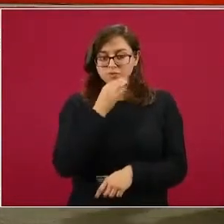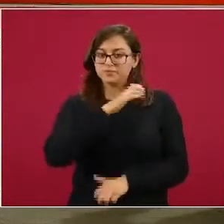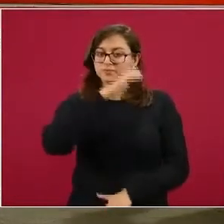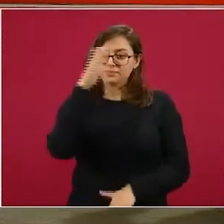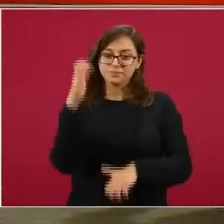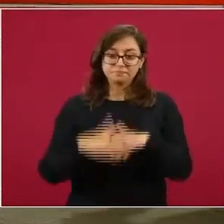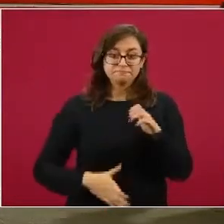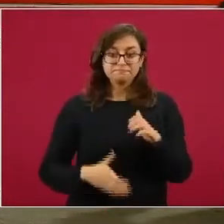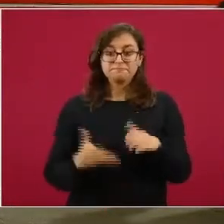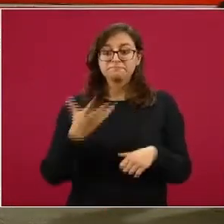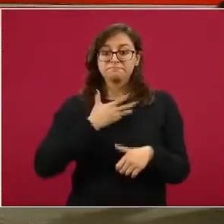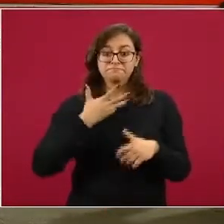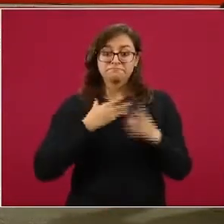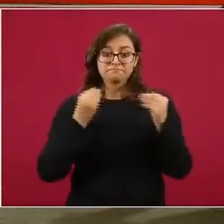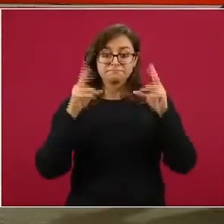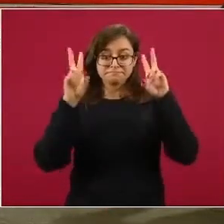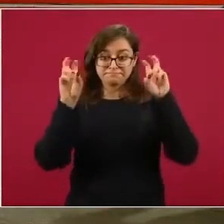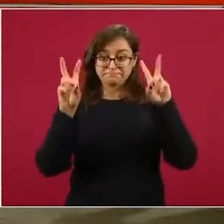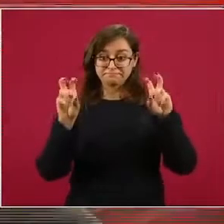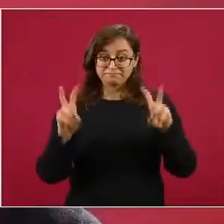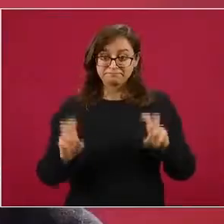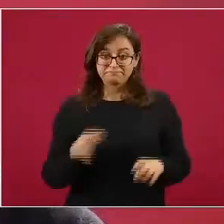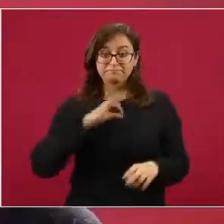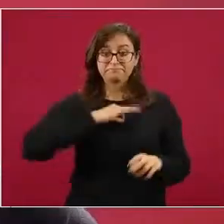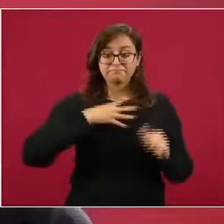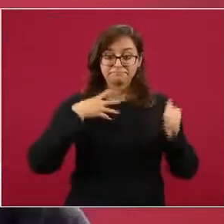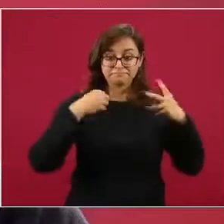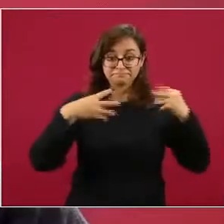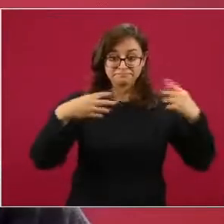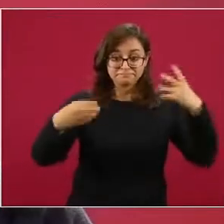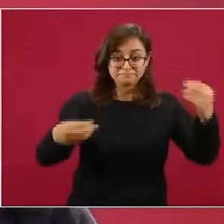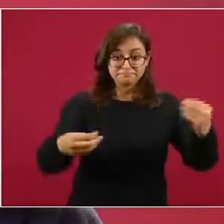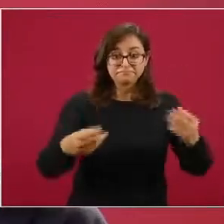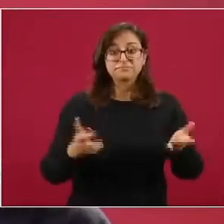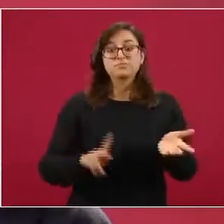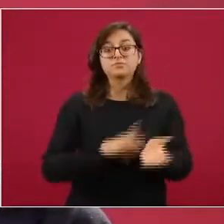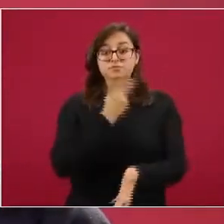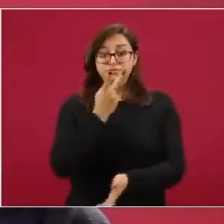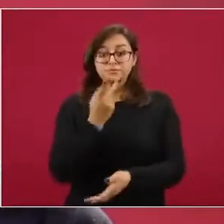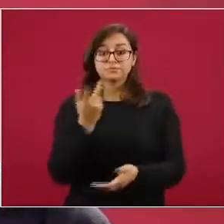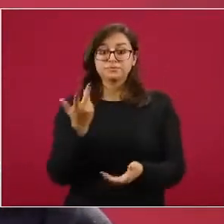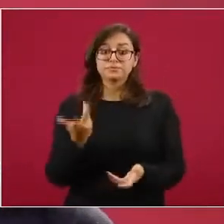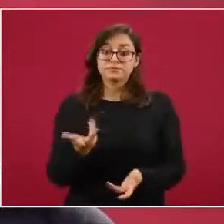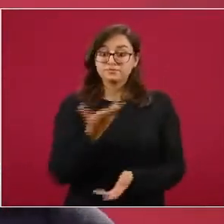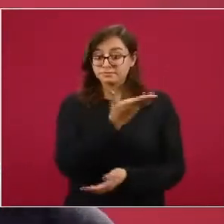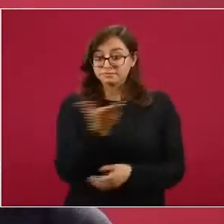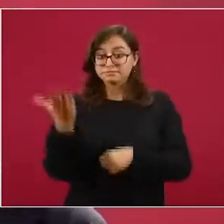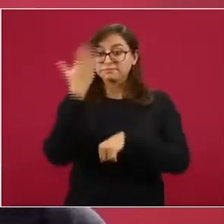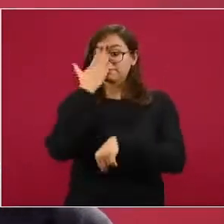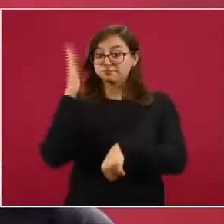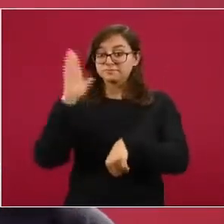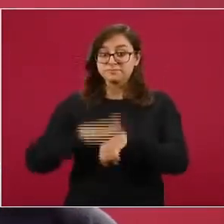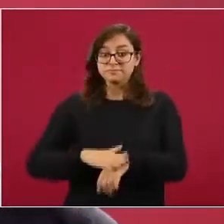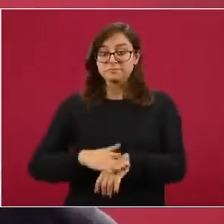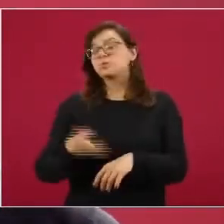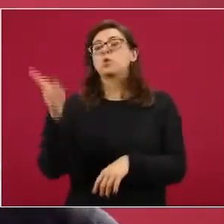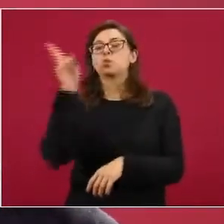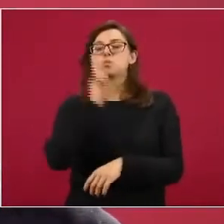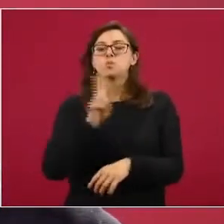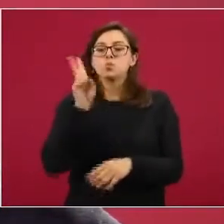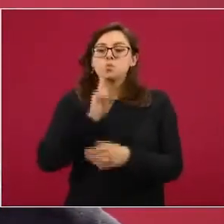aquí. Hay muchos temas que tratar, desde luego, de la epidemia. Insisto, por favor, tomen nota de que pruebas rápidas